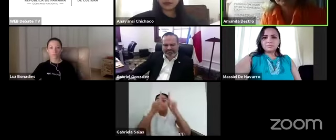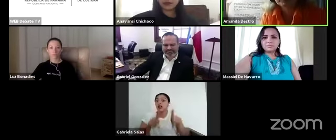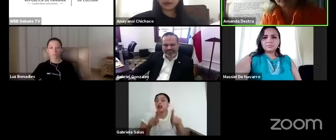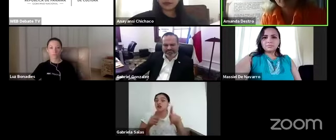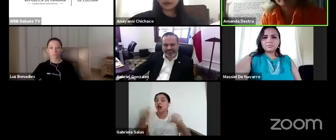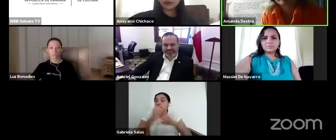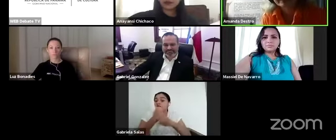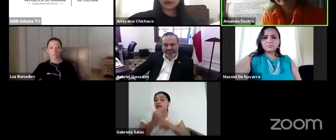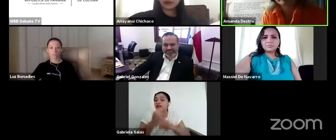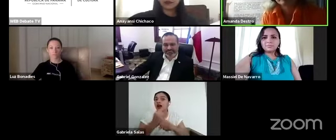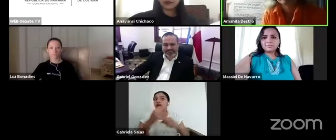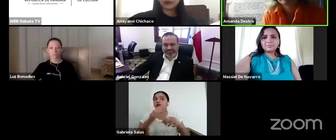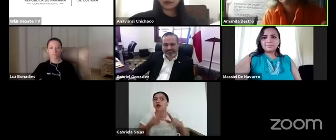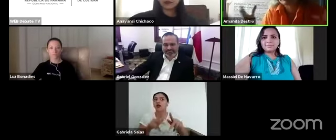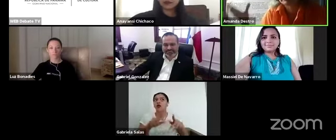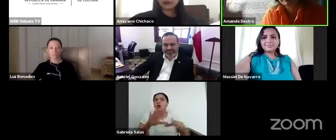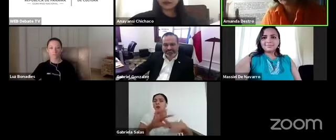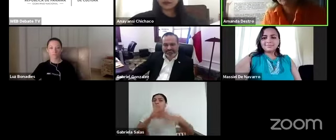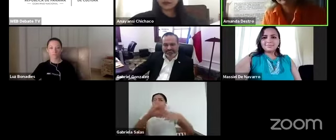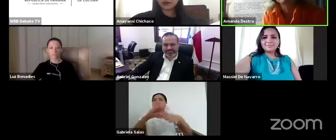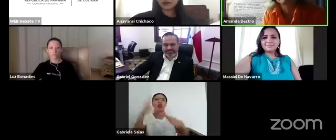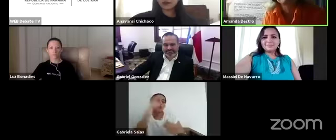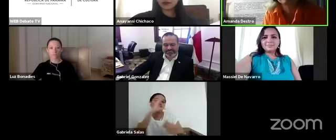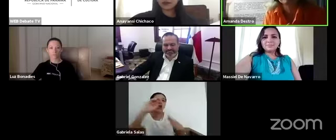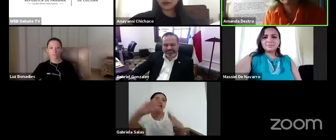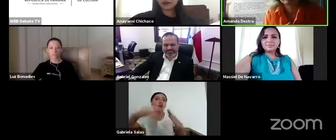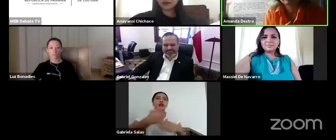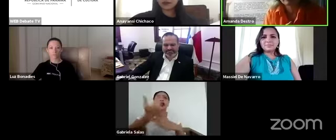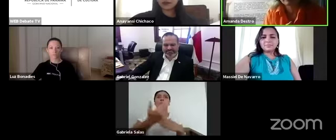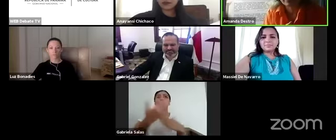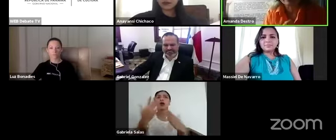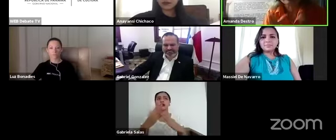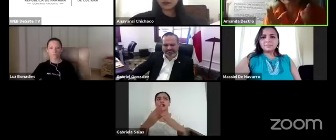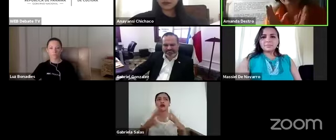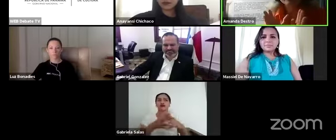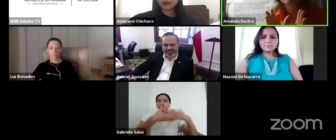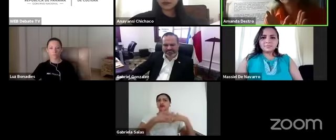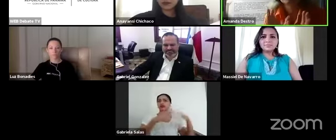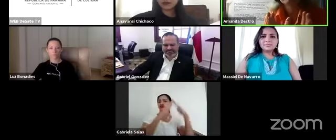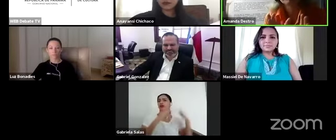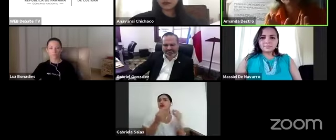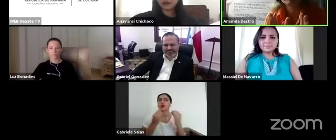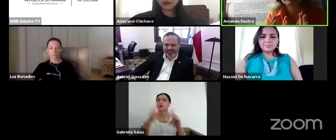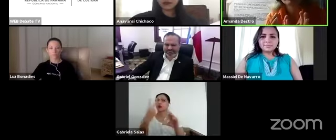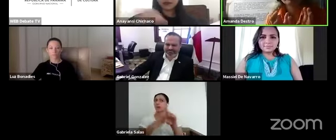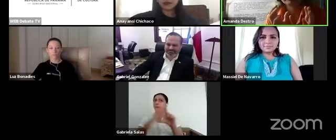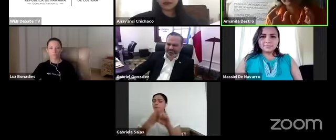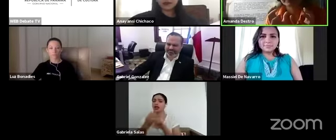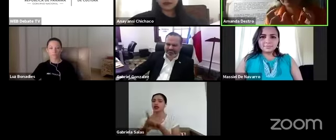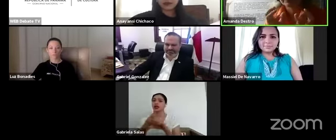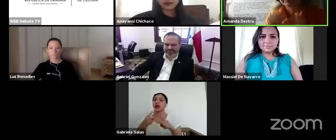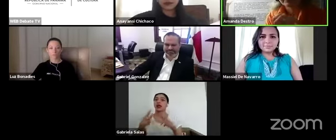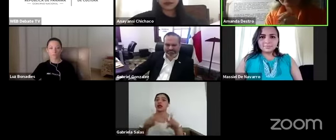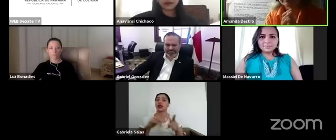después de una cuarentena de varios meses el guía se vuelve una